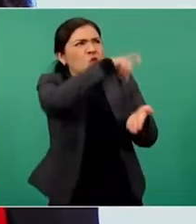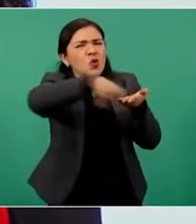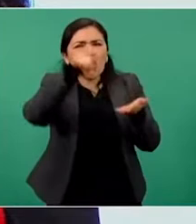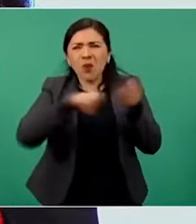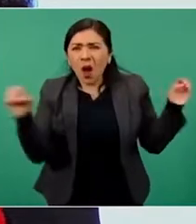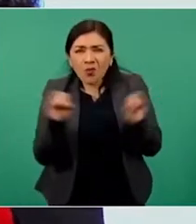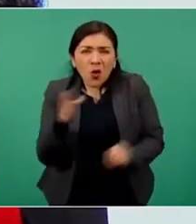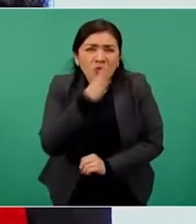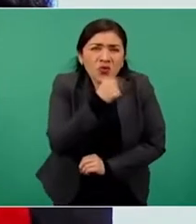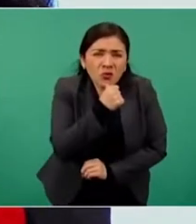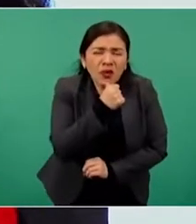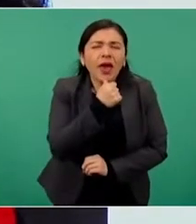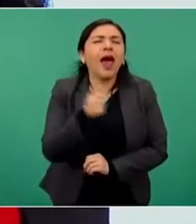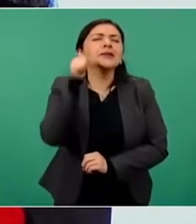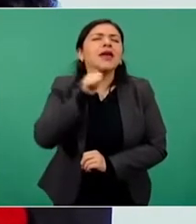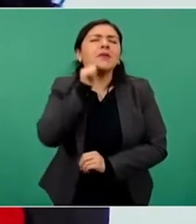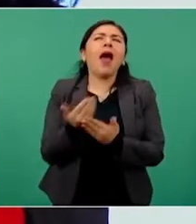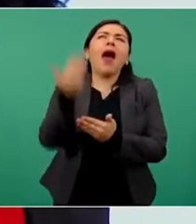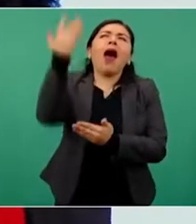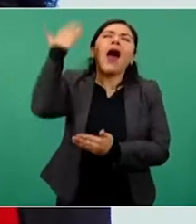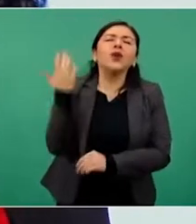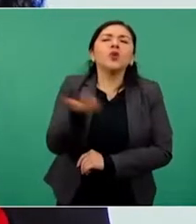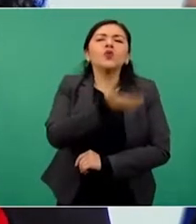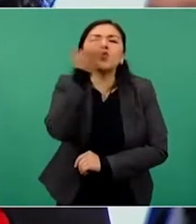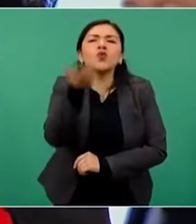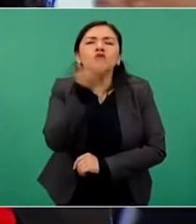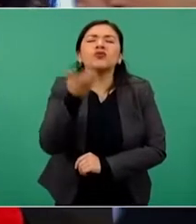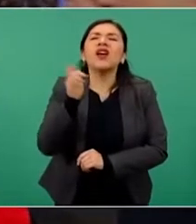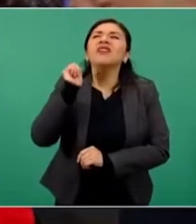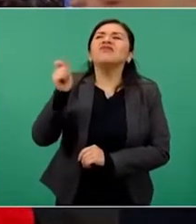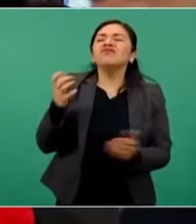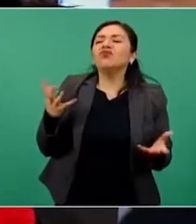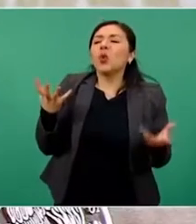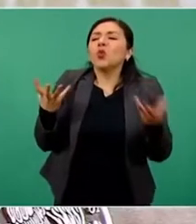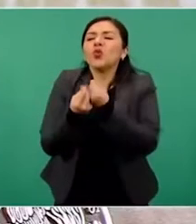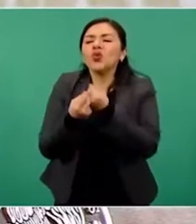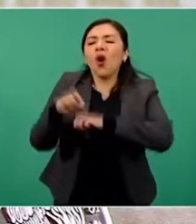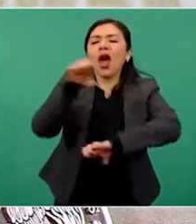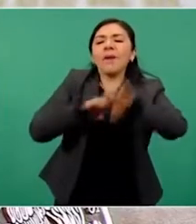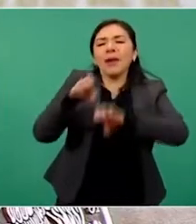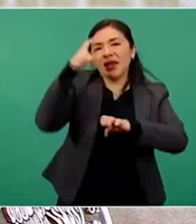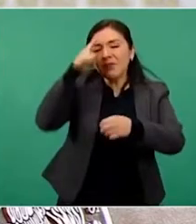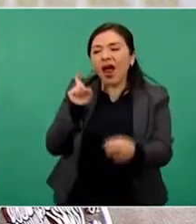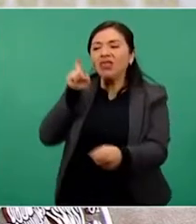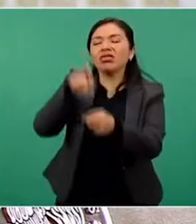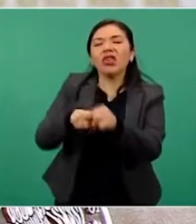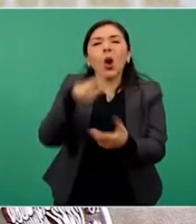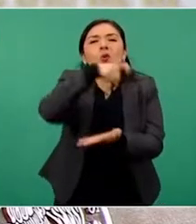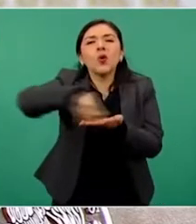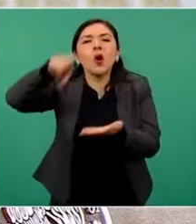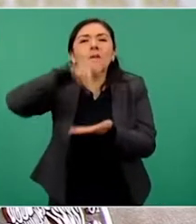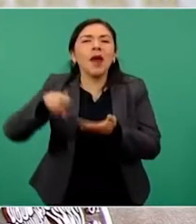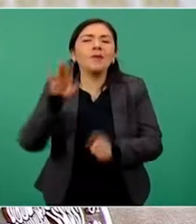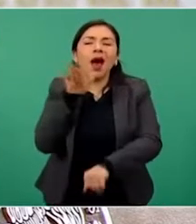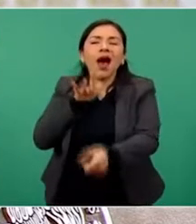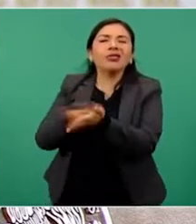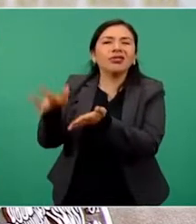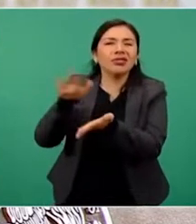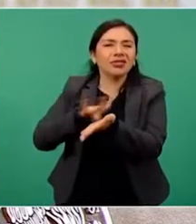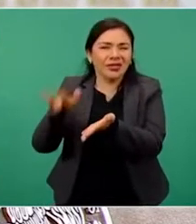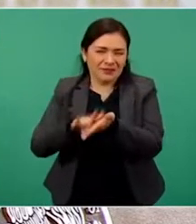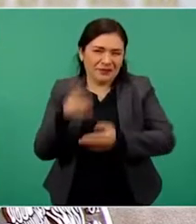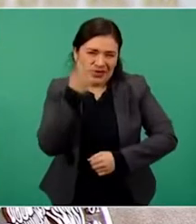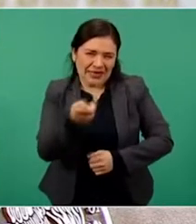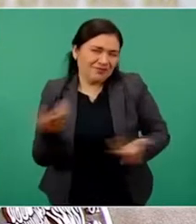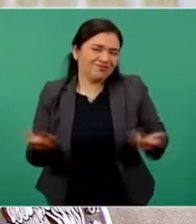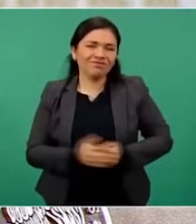consentidas que tenían el monopolio de la compra de medicinas del sector salud en sexenios pasados. Al respecto, el